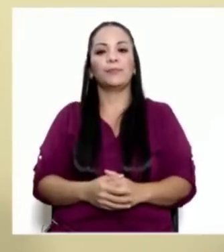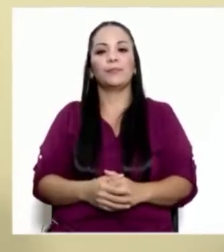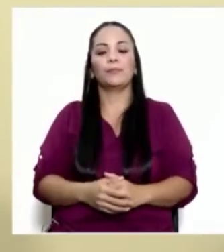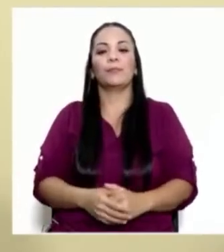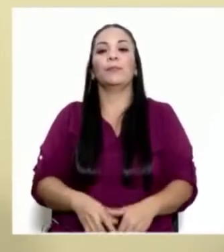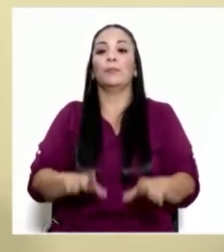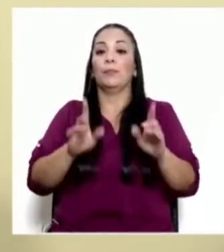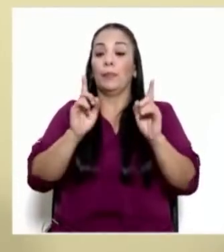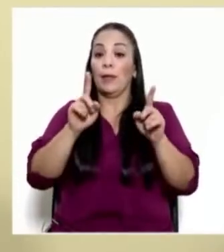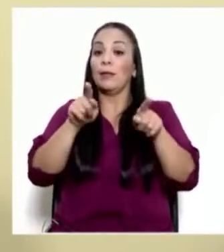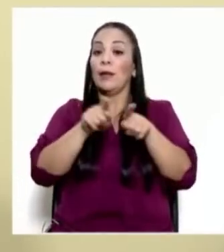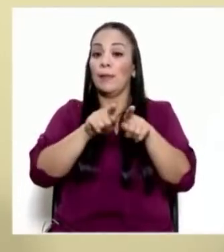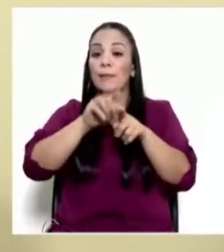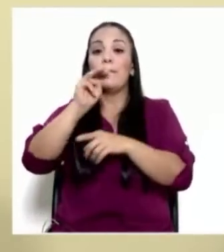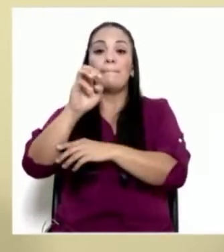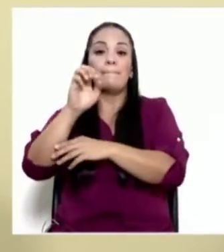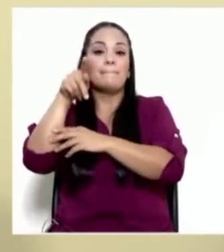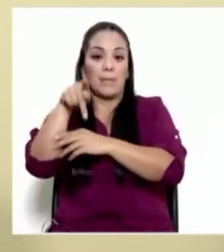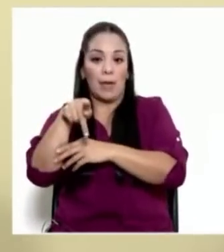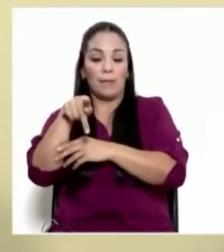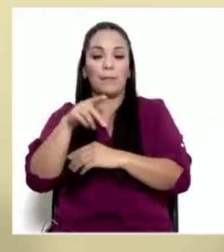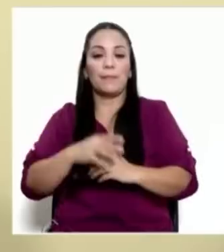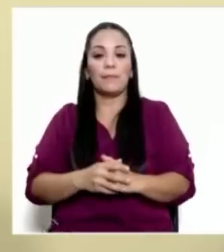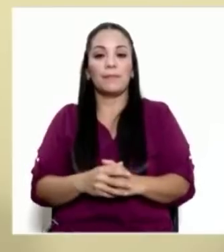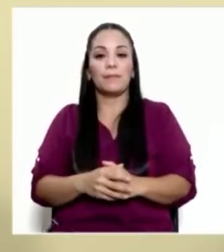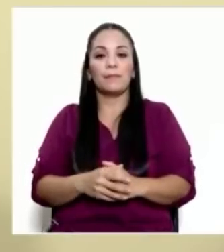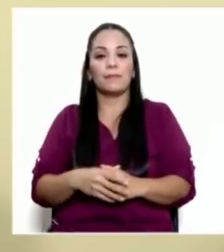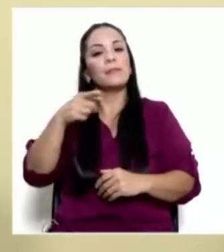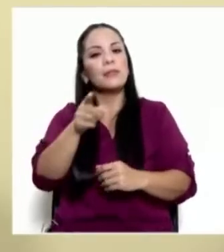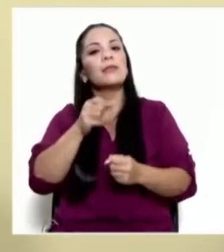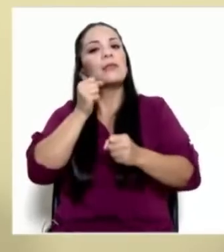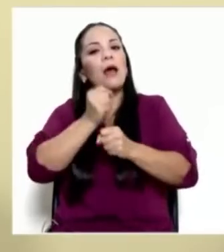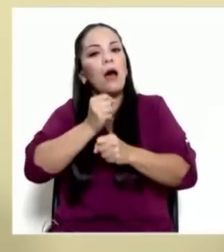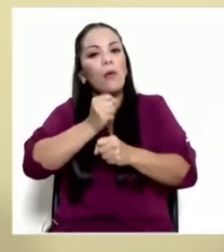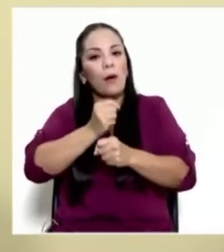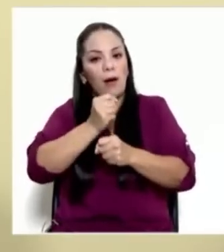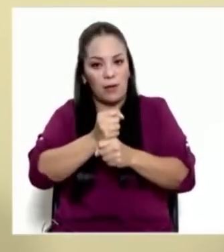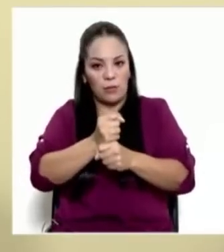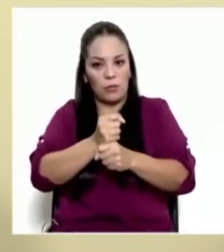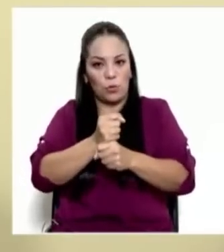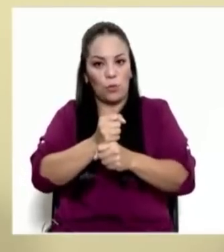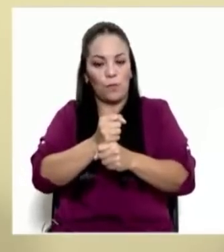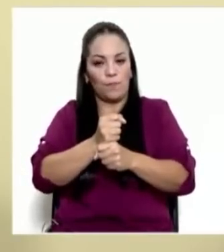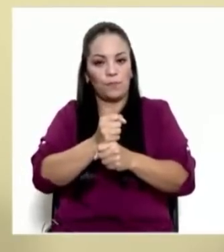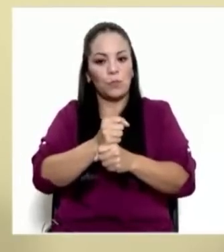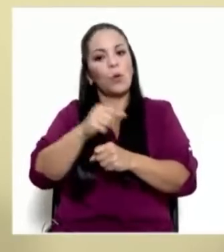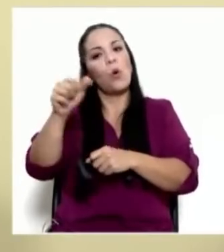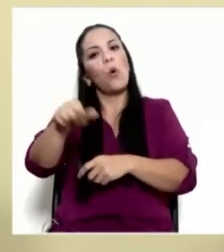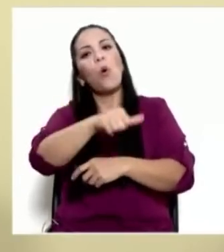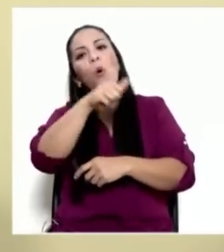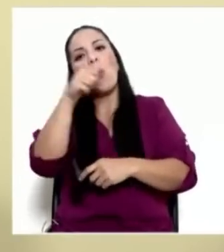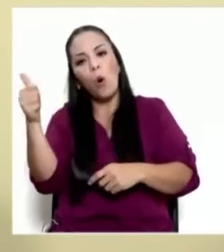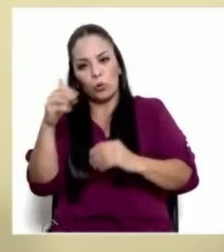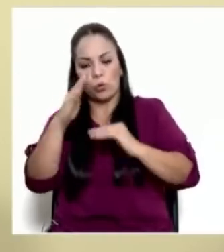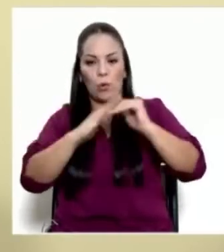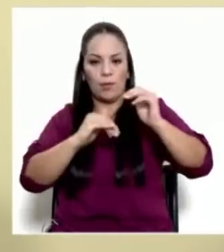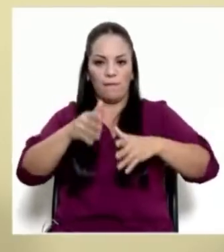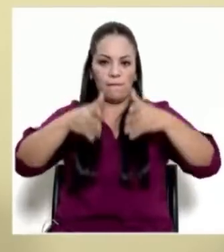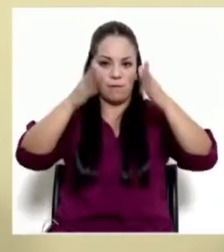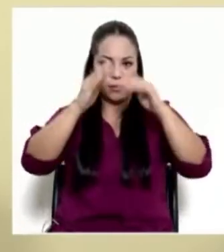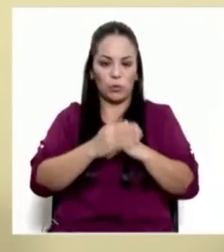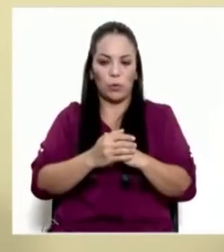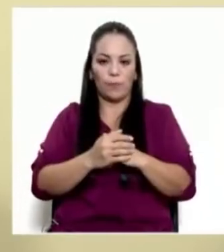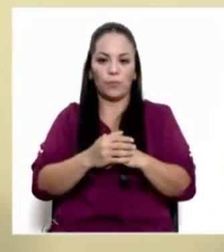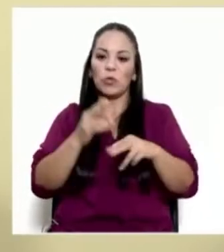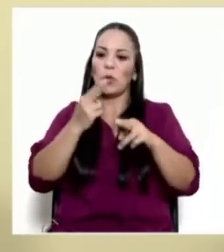está trabajando con otro edificio, cuyo